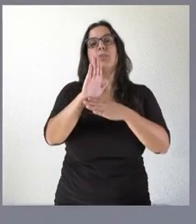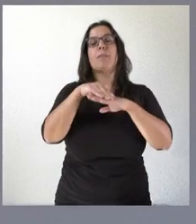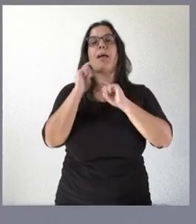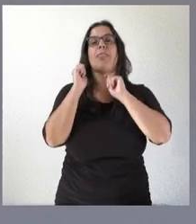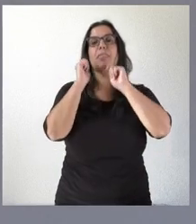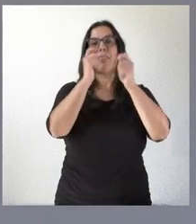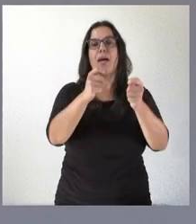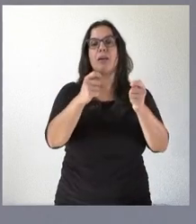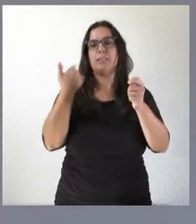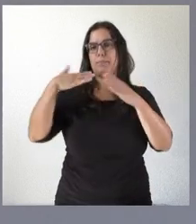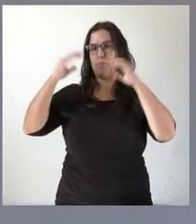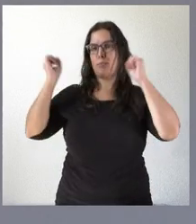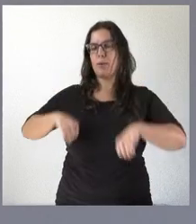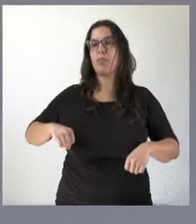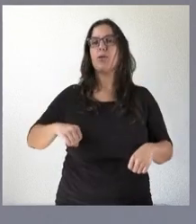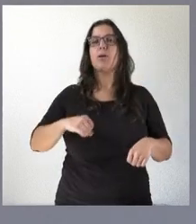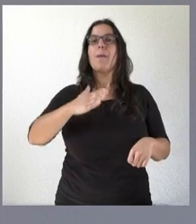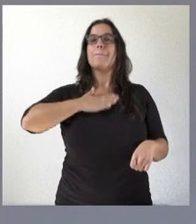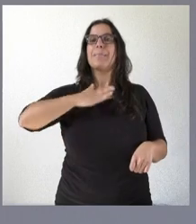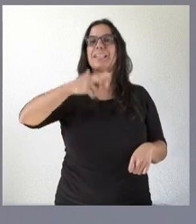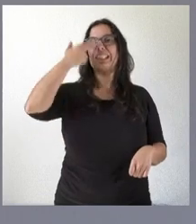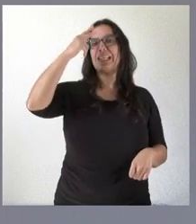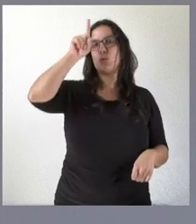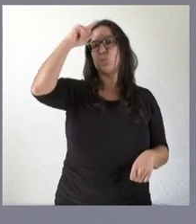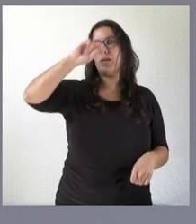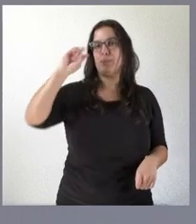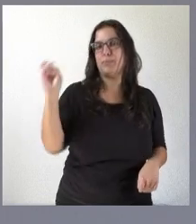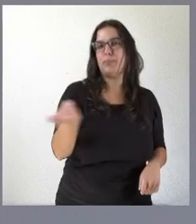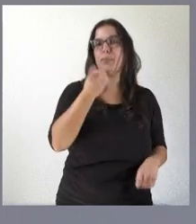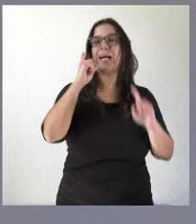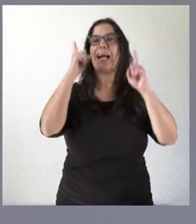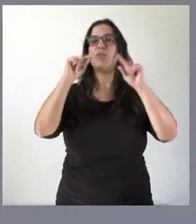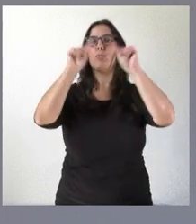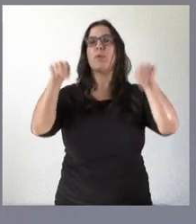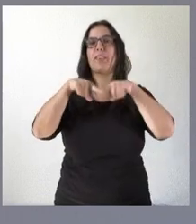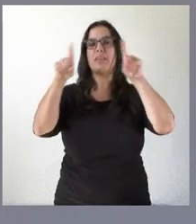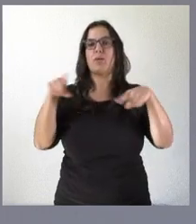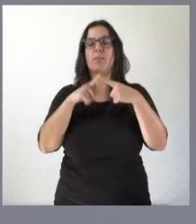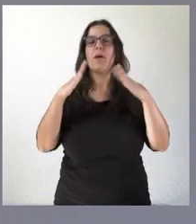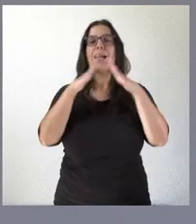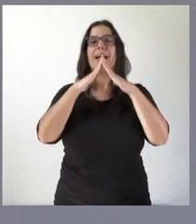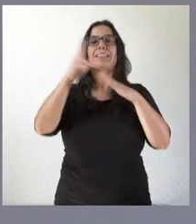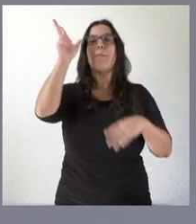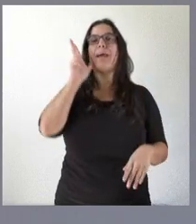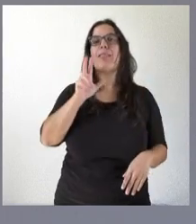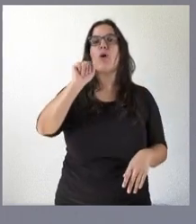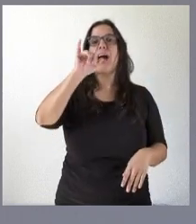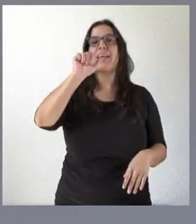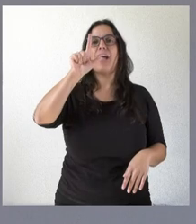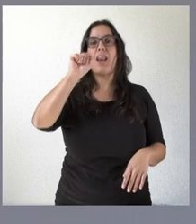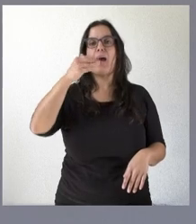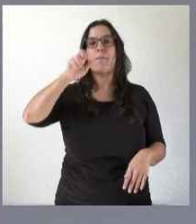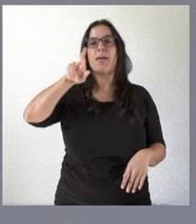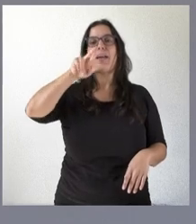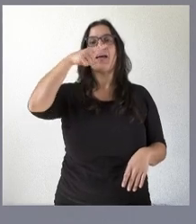que se ha aprobado de varios bienes de interés cultural, en este caso en la provincia de Segovia. Por un lado, la Casa Palacio de los Ayala-Verganza, la